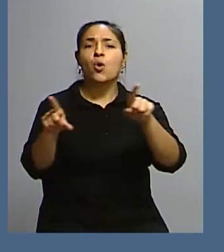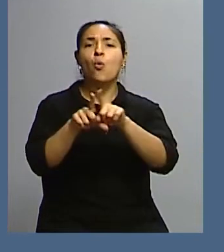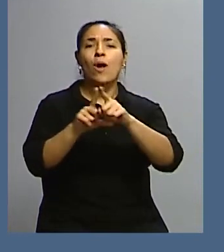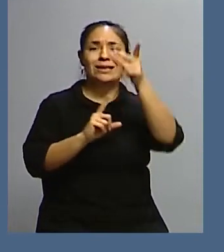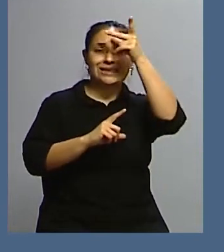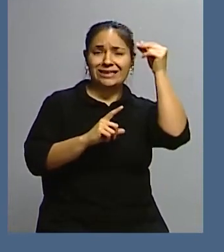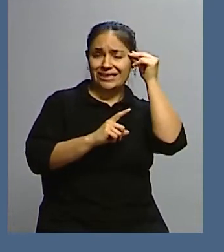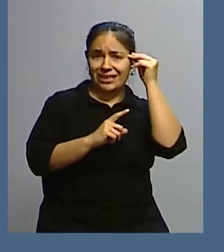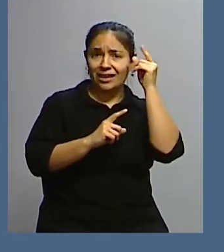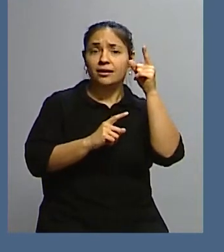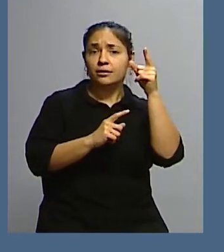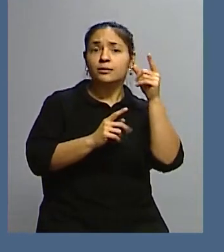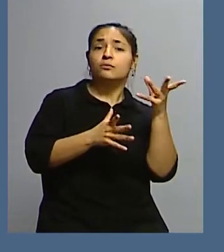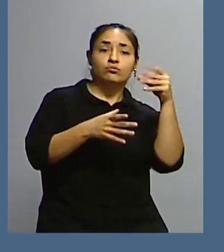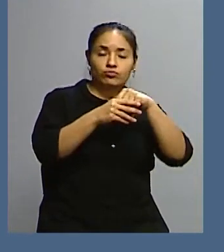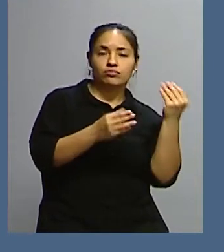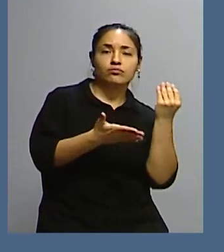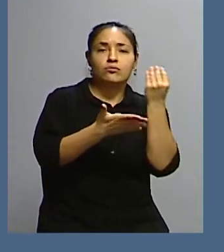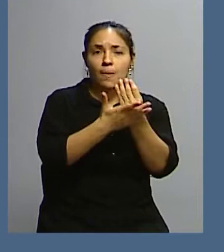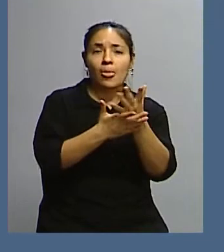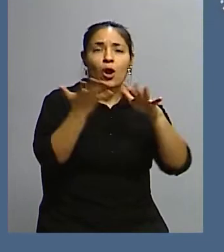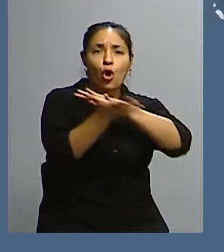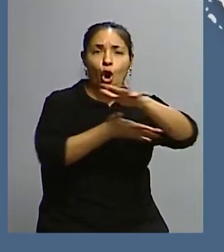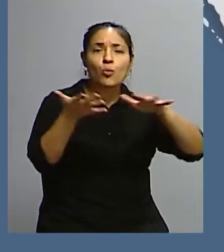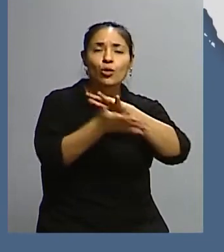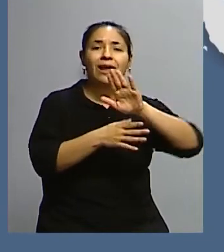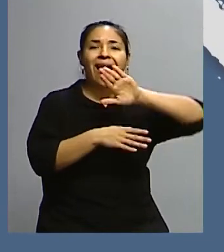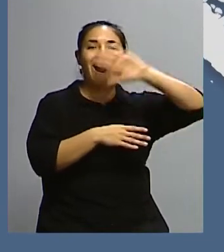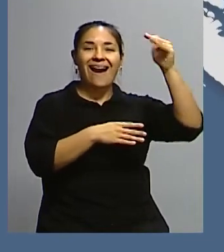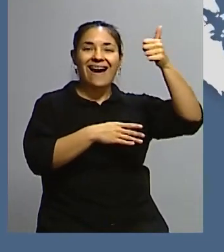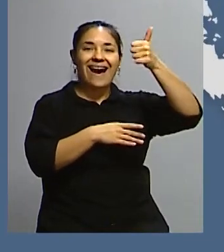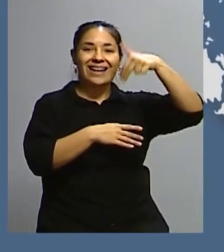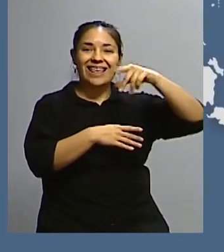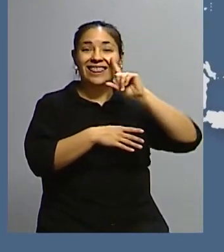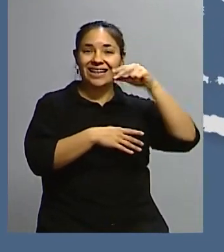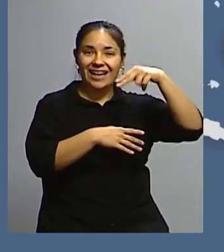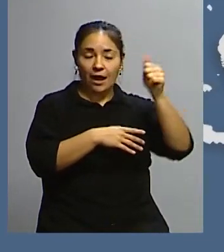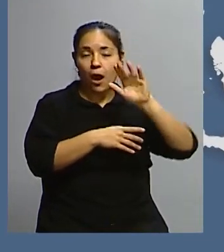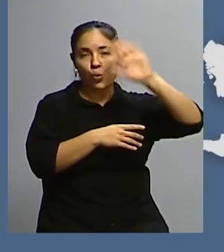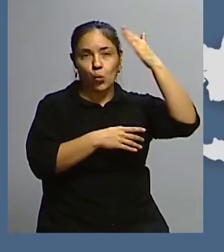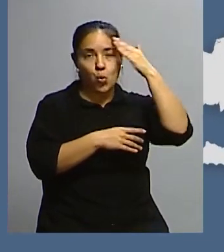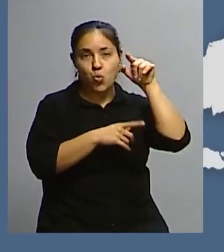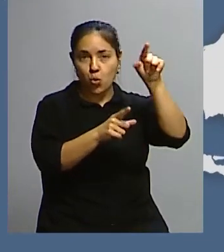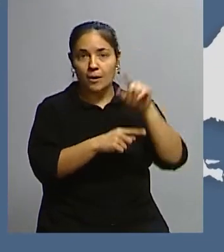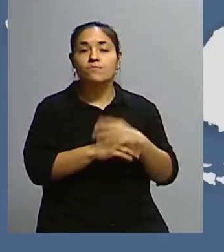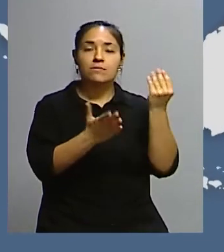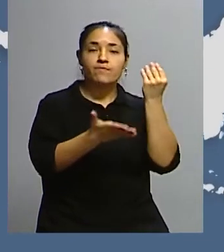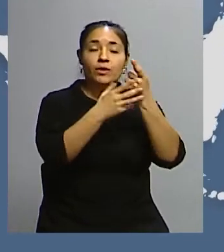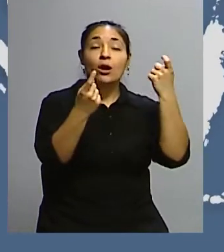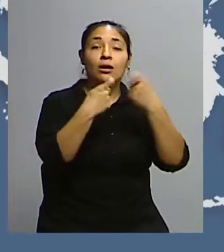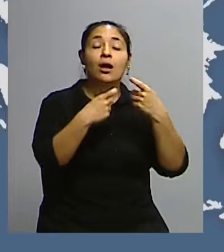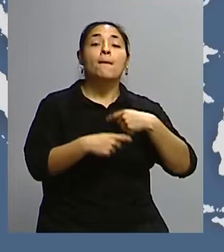Chile, que conformó la comunidad andina, de la cual fue socio pleno y que se retiró justamente en el año